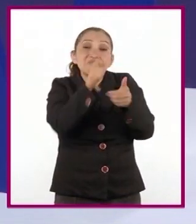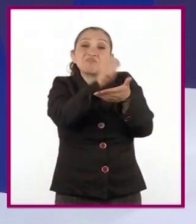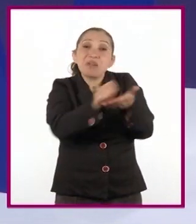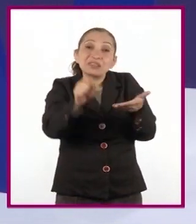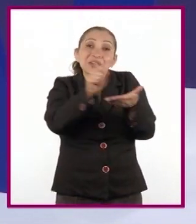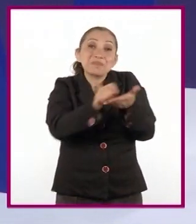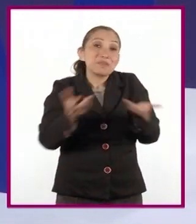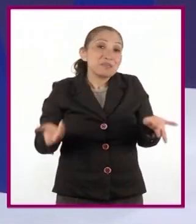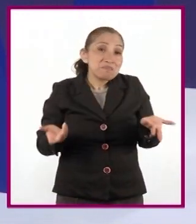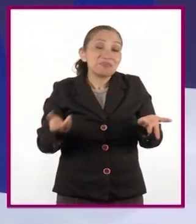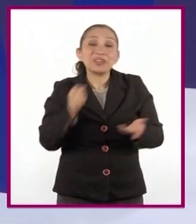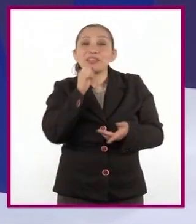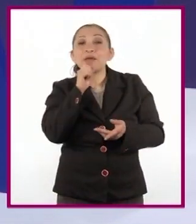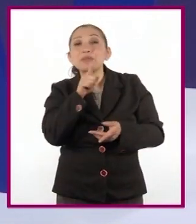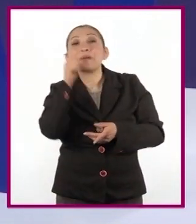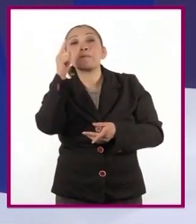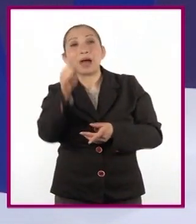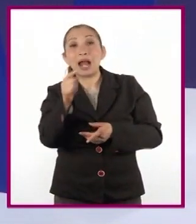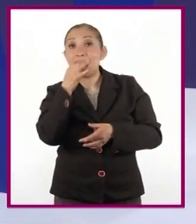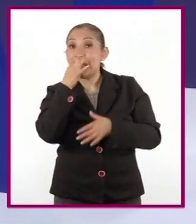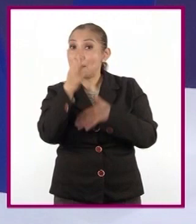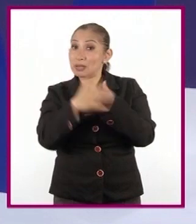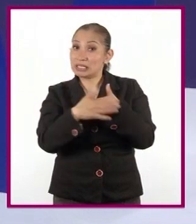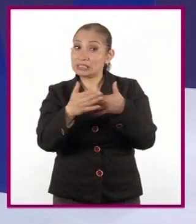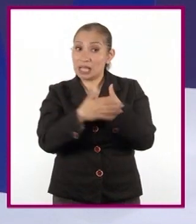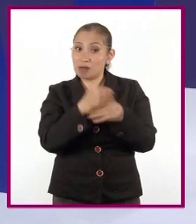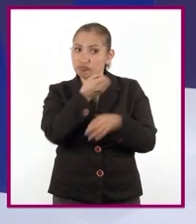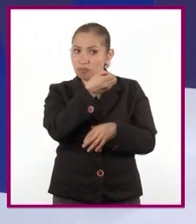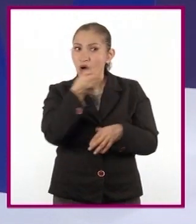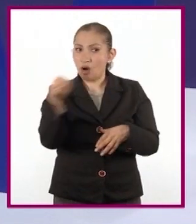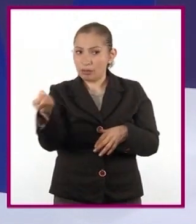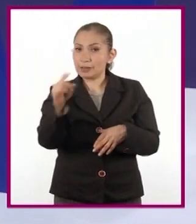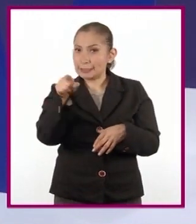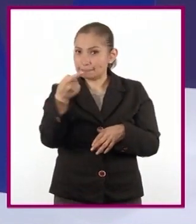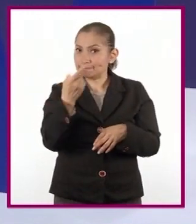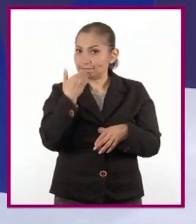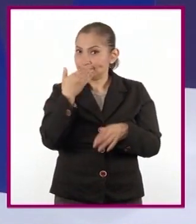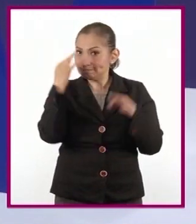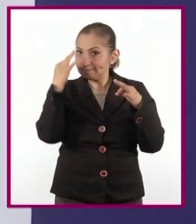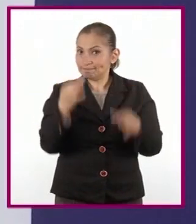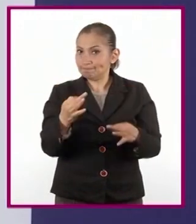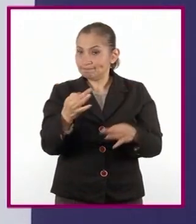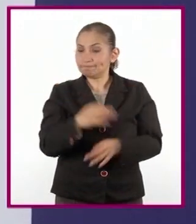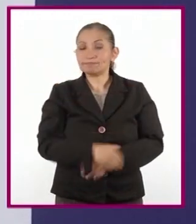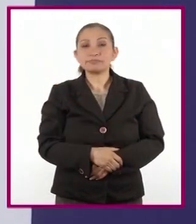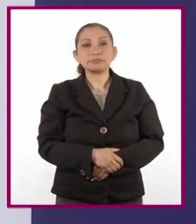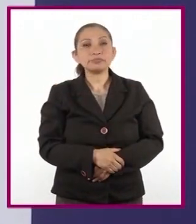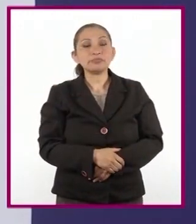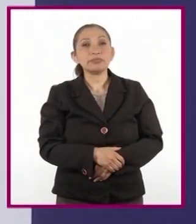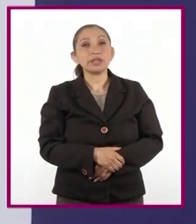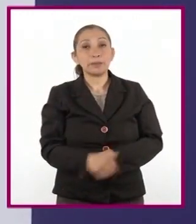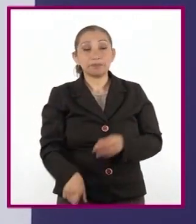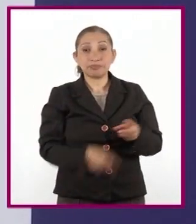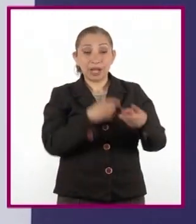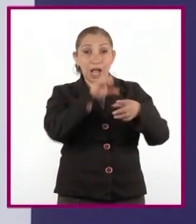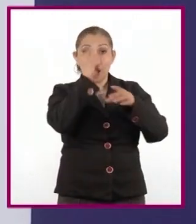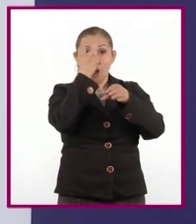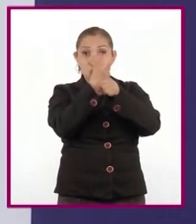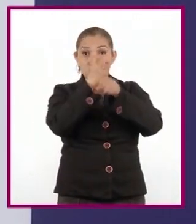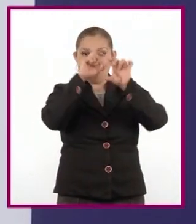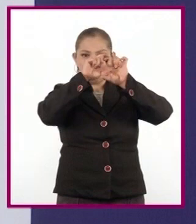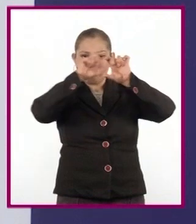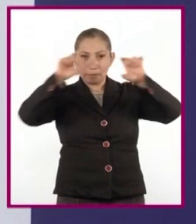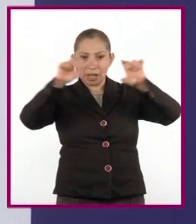letras y también para advertir sobre la disciplina que implica. A partir del segundo párrafo